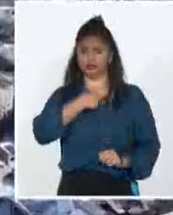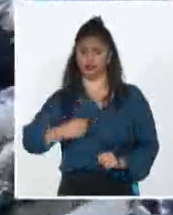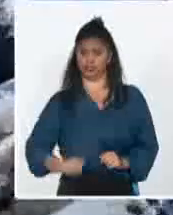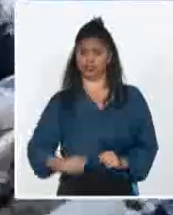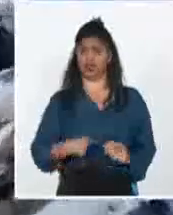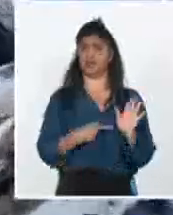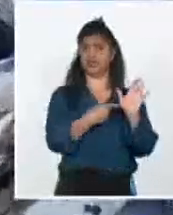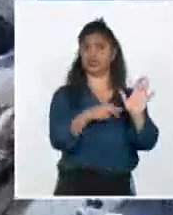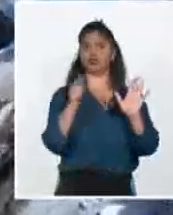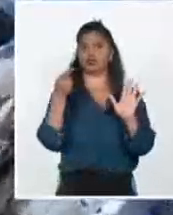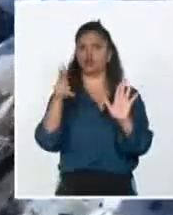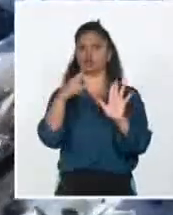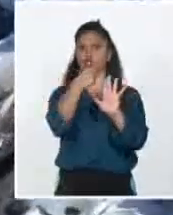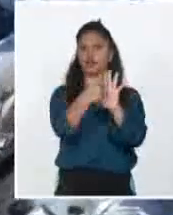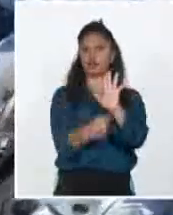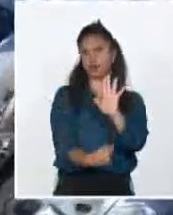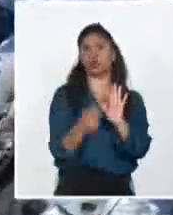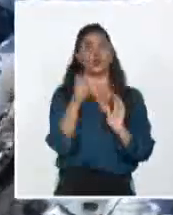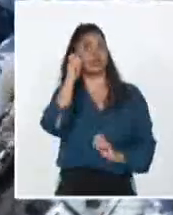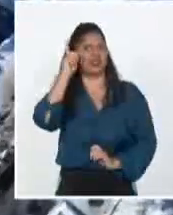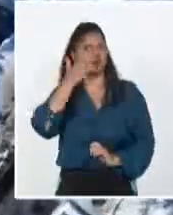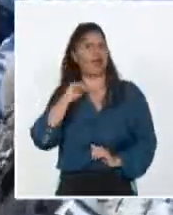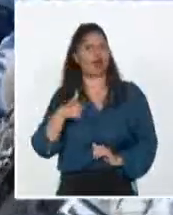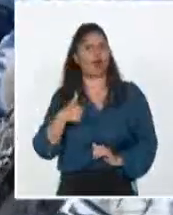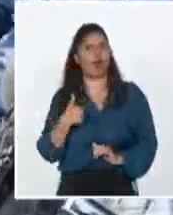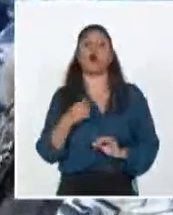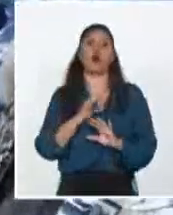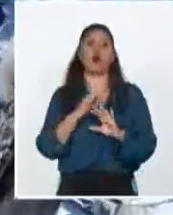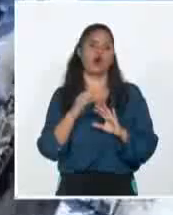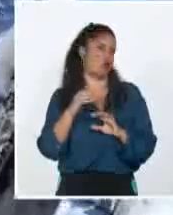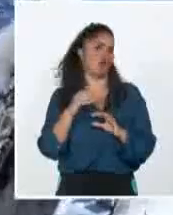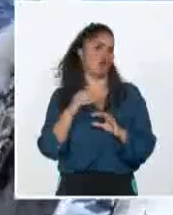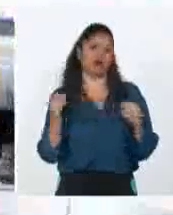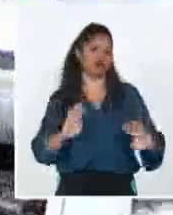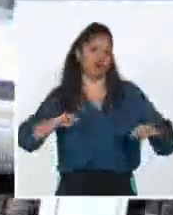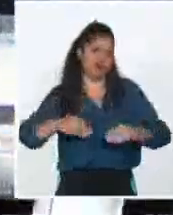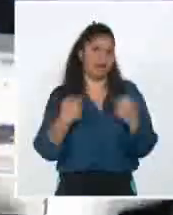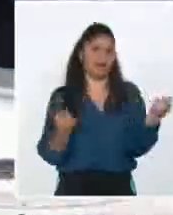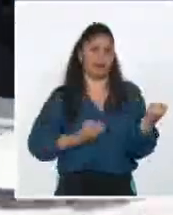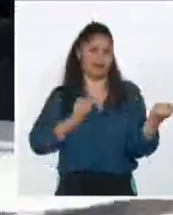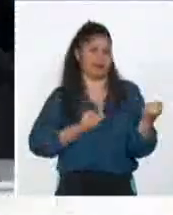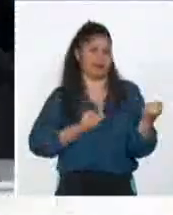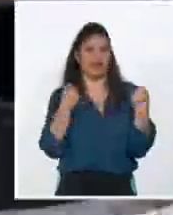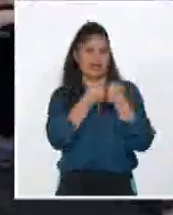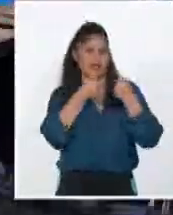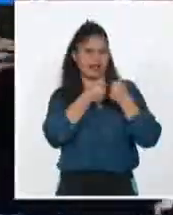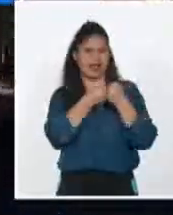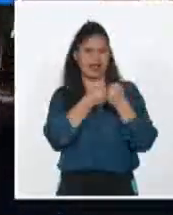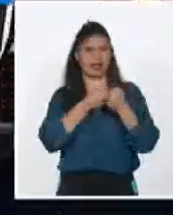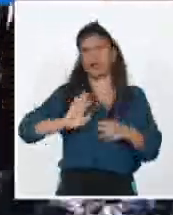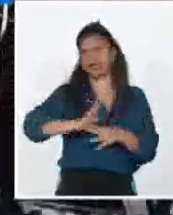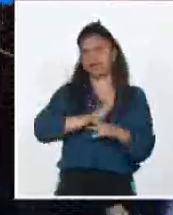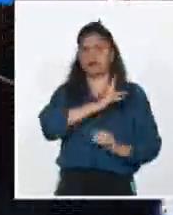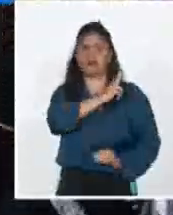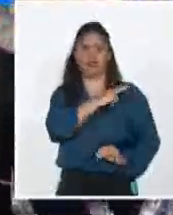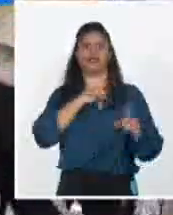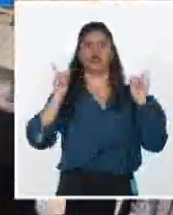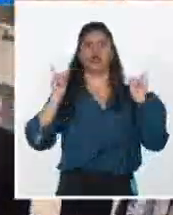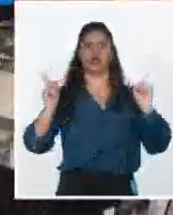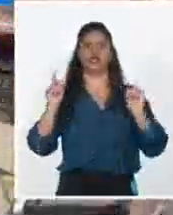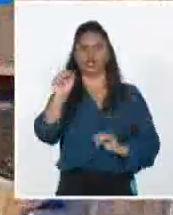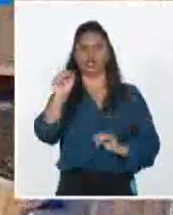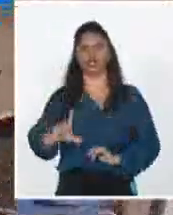sugiere cómo poner fin a ese conflicto. El encuentro contará con la presencia de intelectuales e integrantes de organizaciones políticas y sociales del país